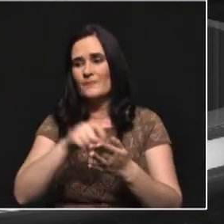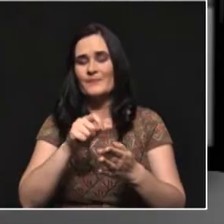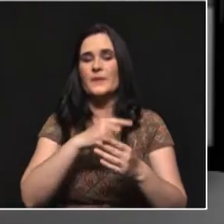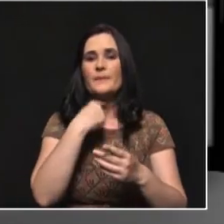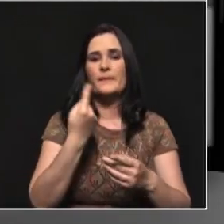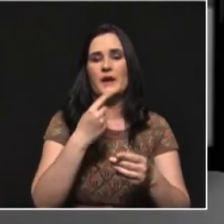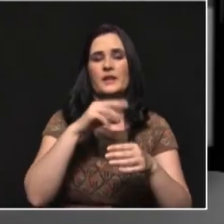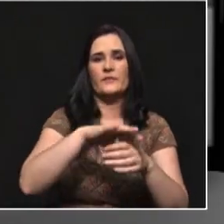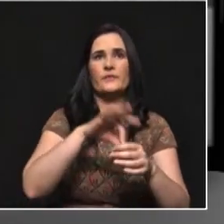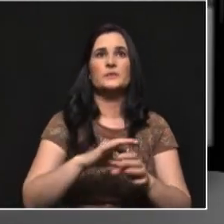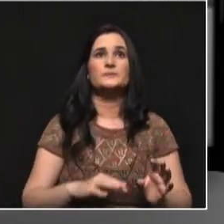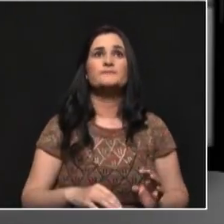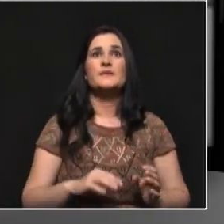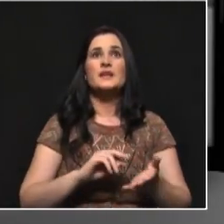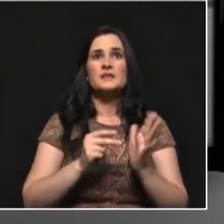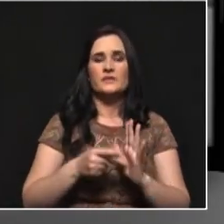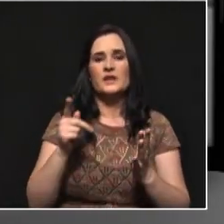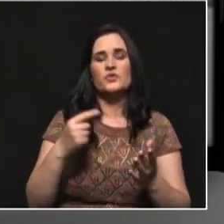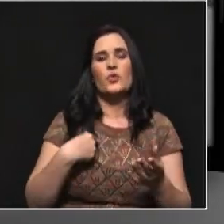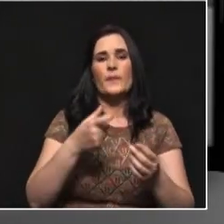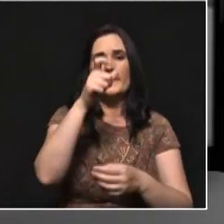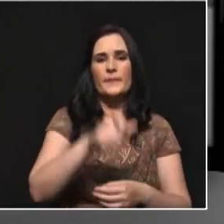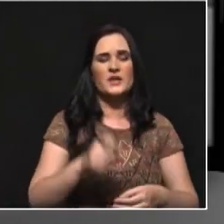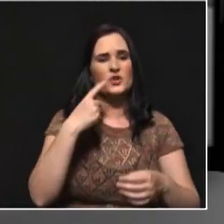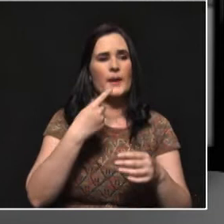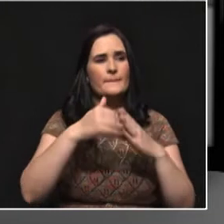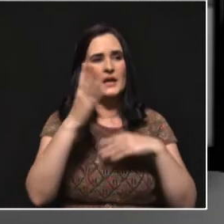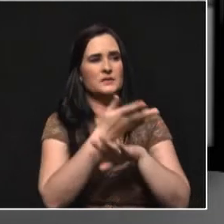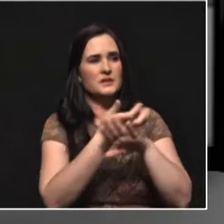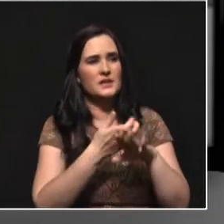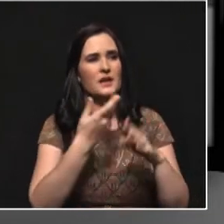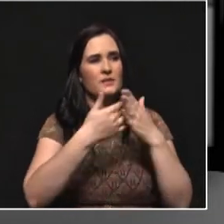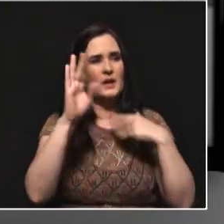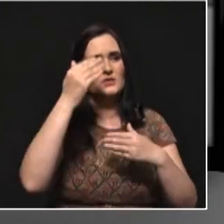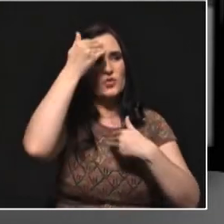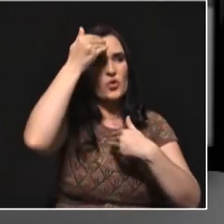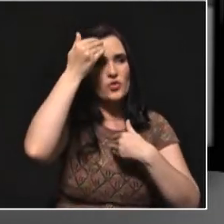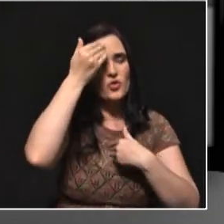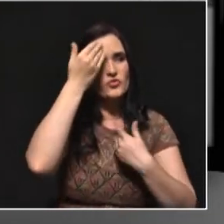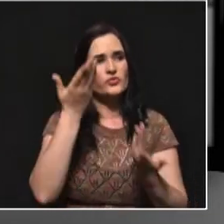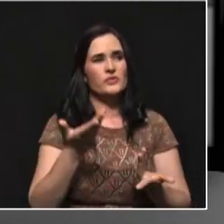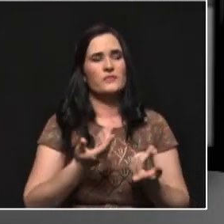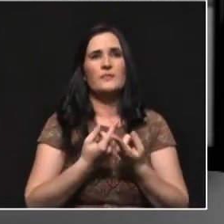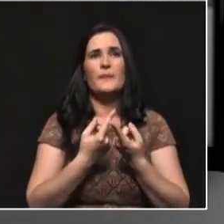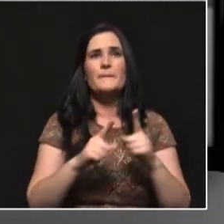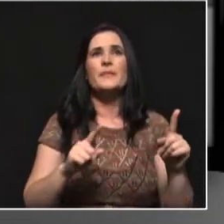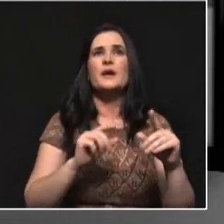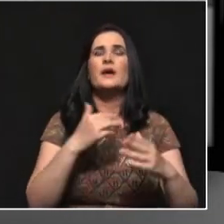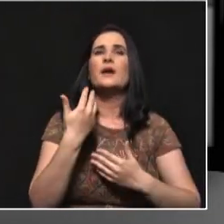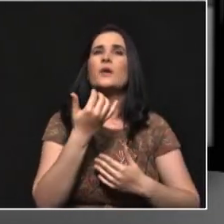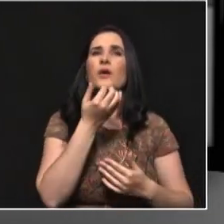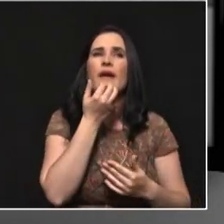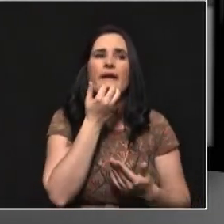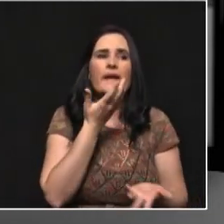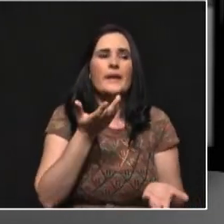se dan. Pedro, yo entiendo la invitación a un ciudadano más exigente, un ciudadano más informado, más consciente. Pero, ¿cómo hacer si en muchos